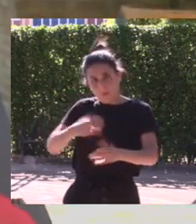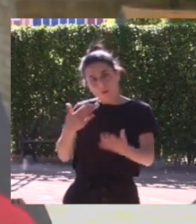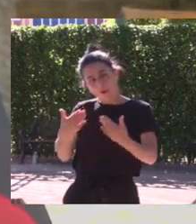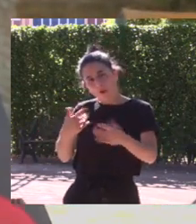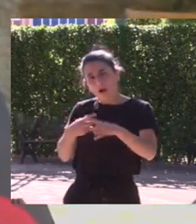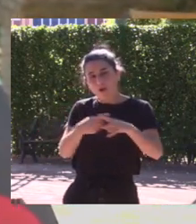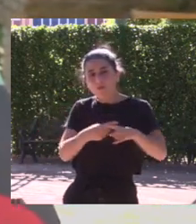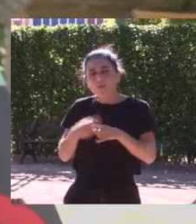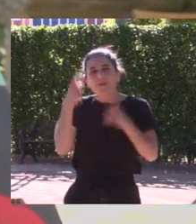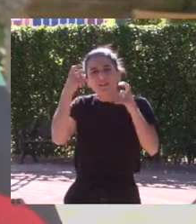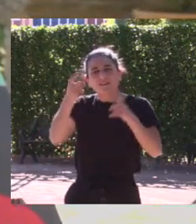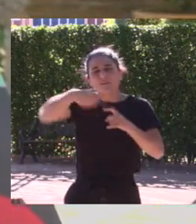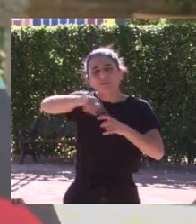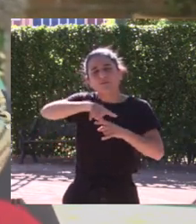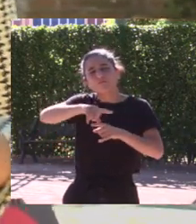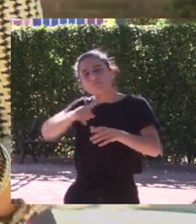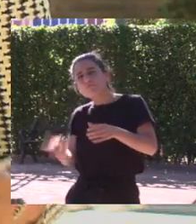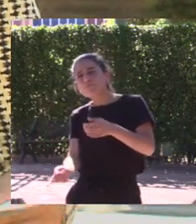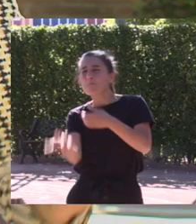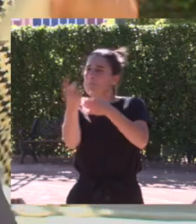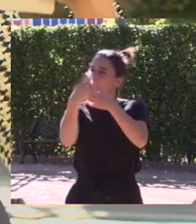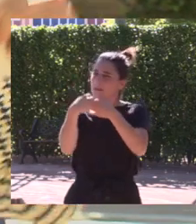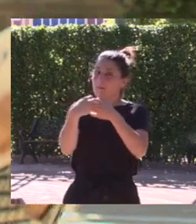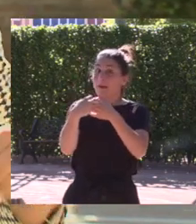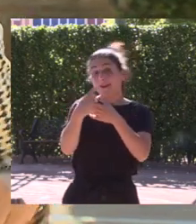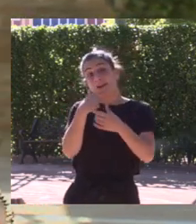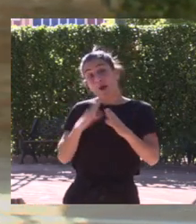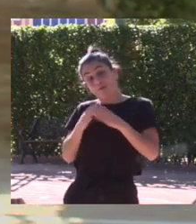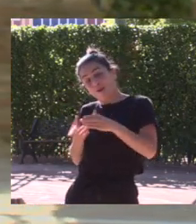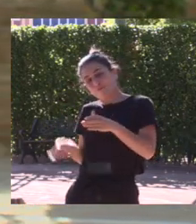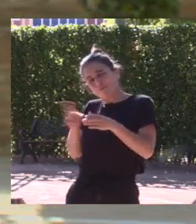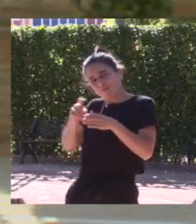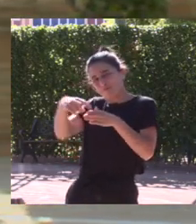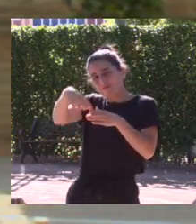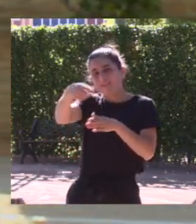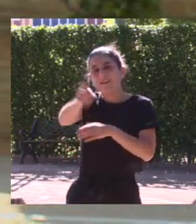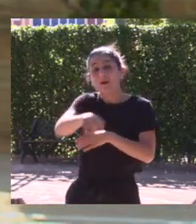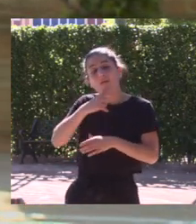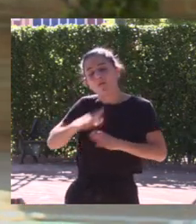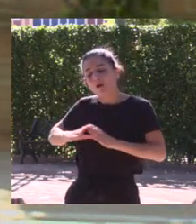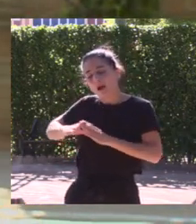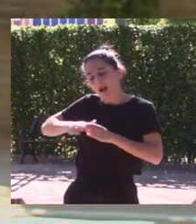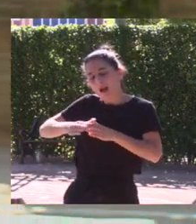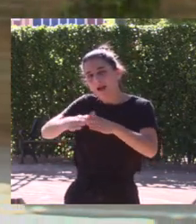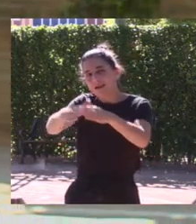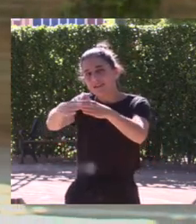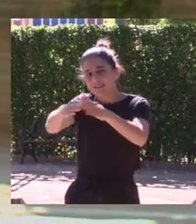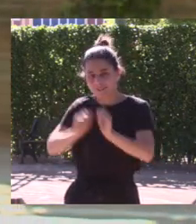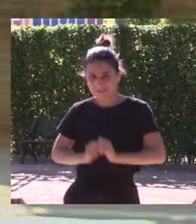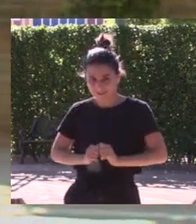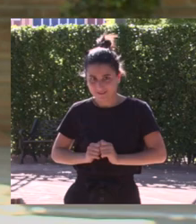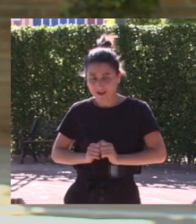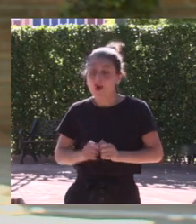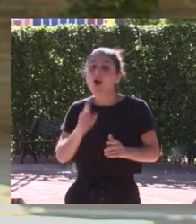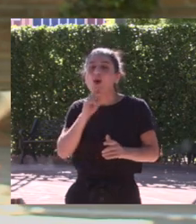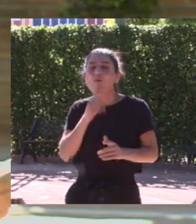juntos. Os voy a invitar a todos vosotros a que os subáis al barco conmigo y vamos a navegar. Vamos a